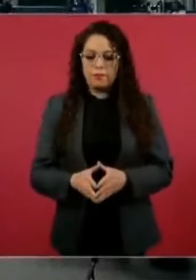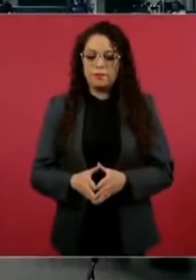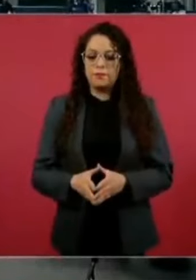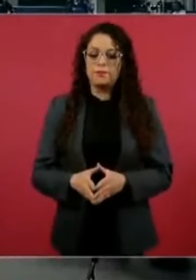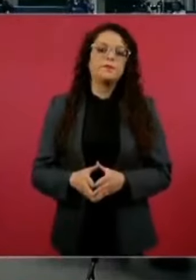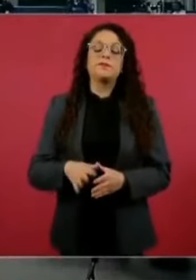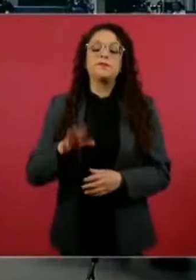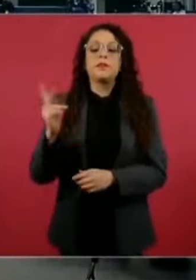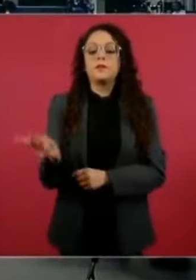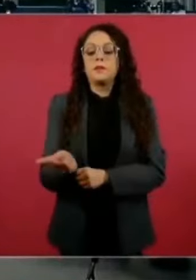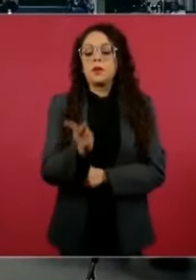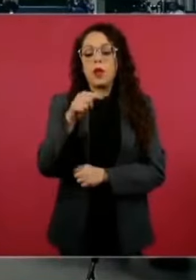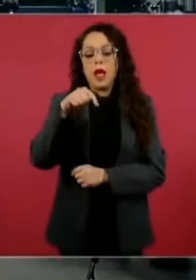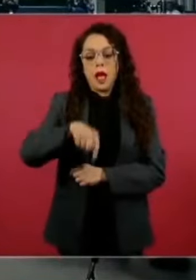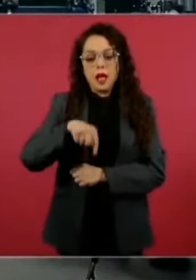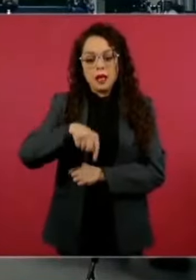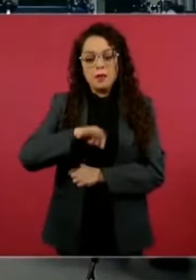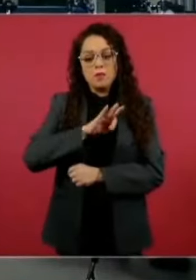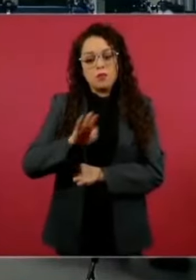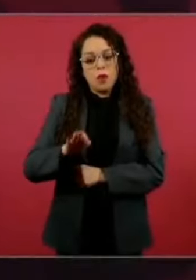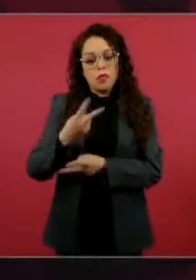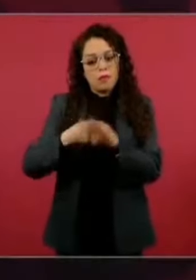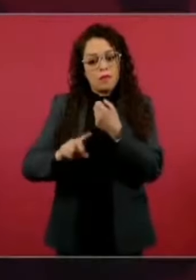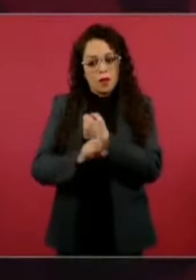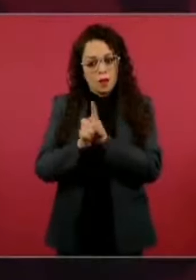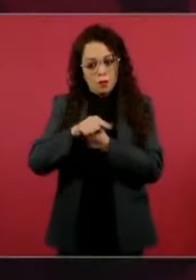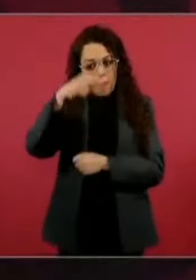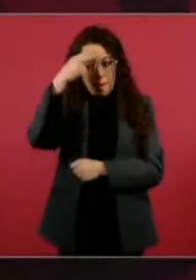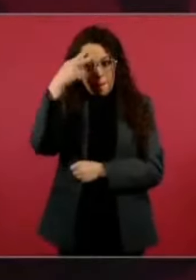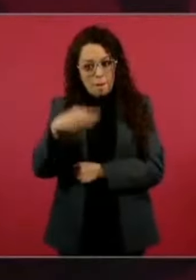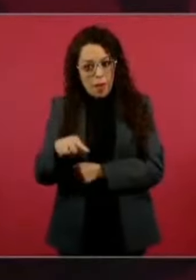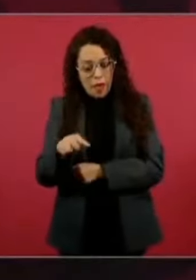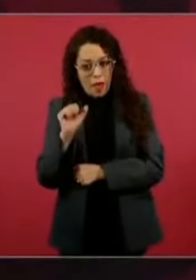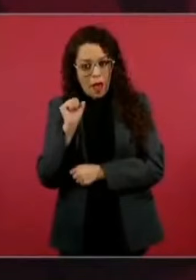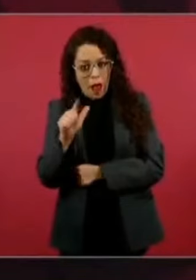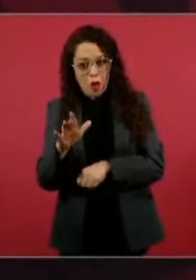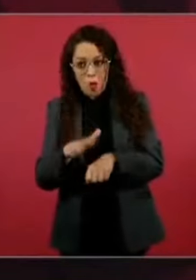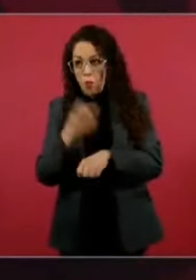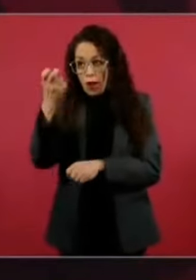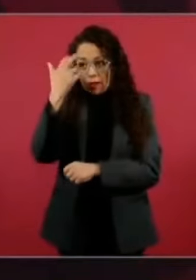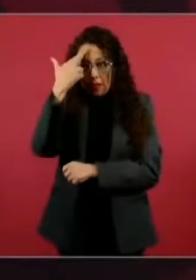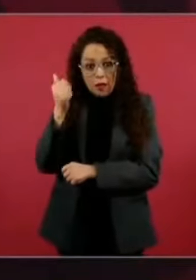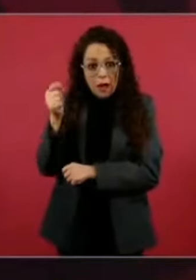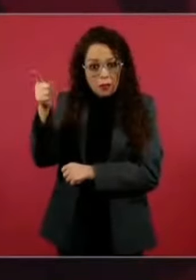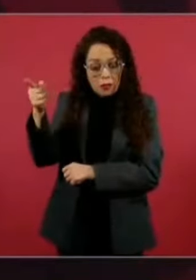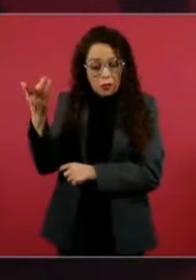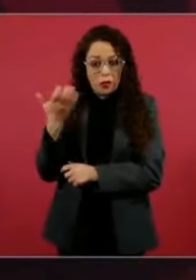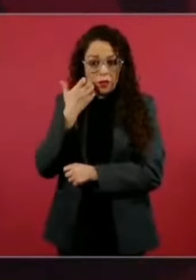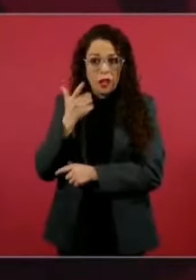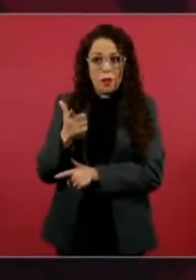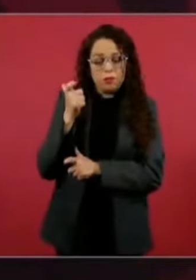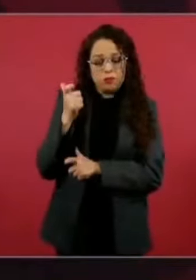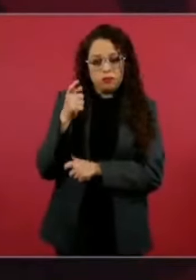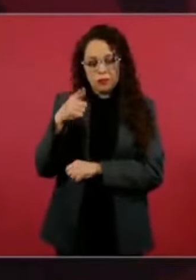¿En nuestro país, presidente? No, afortunadamente no